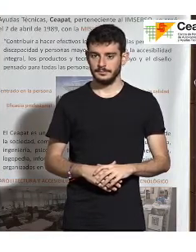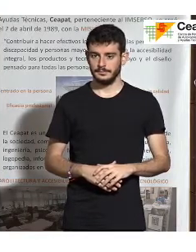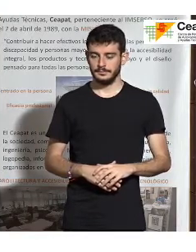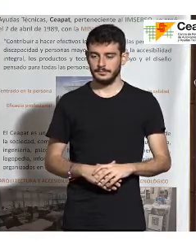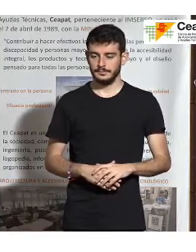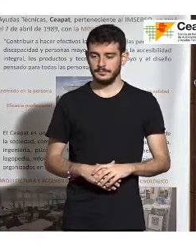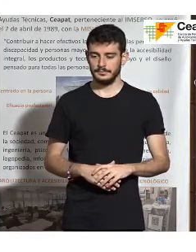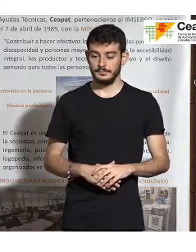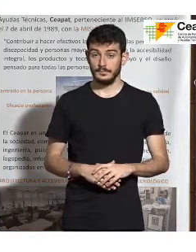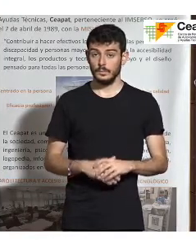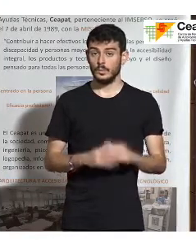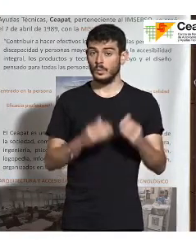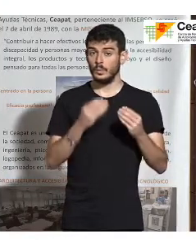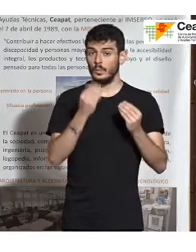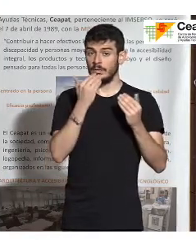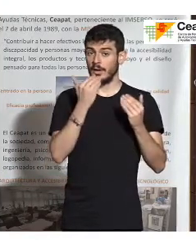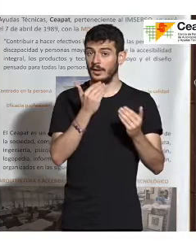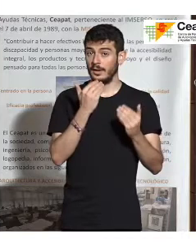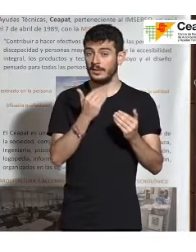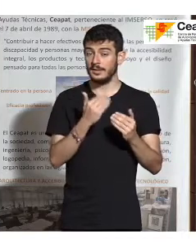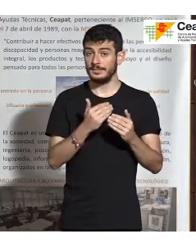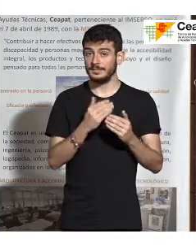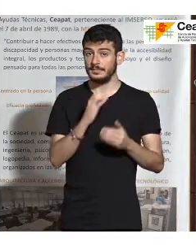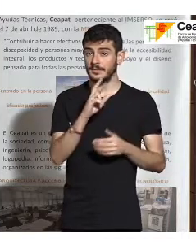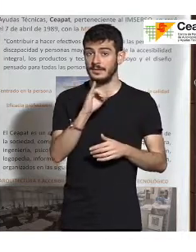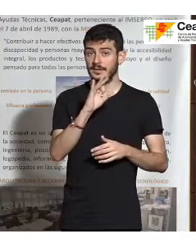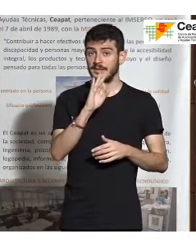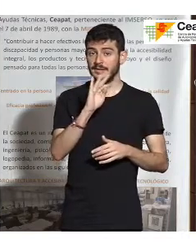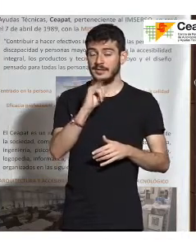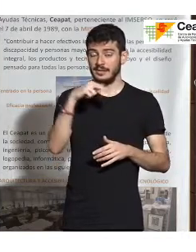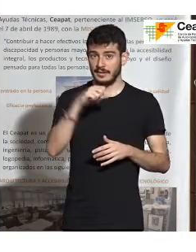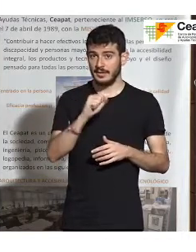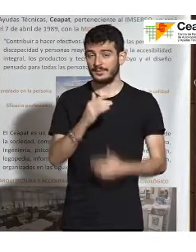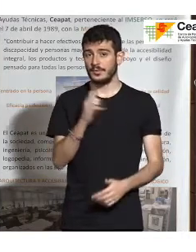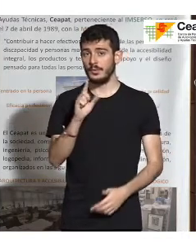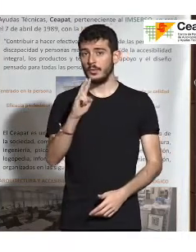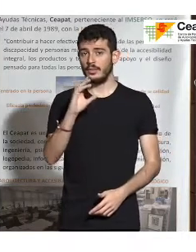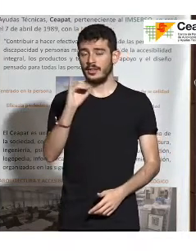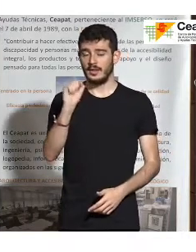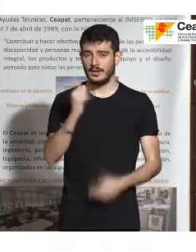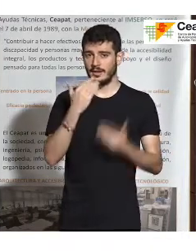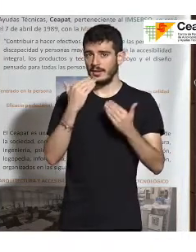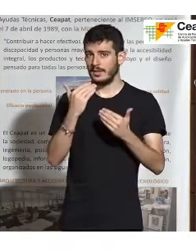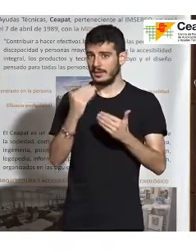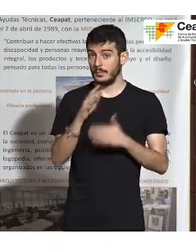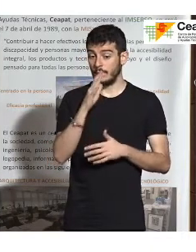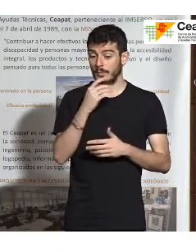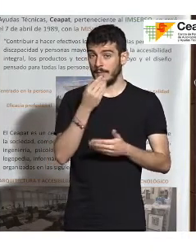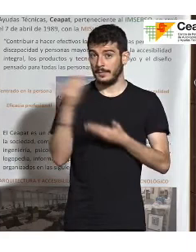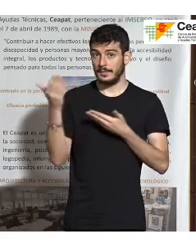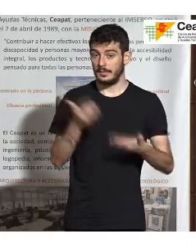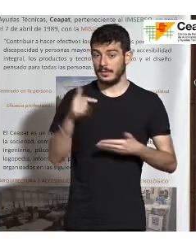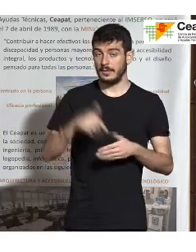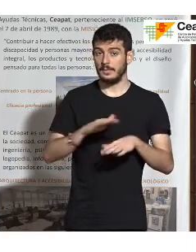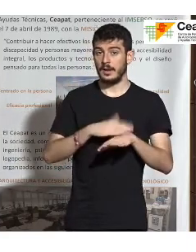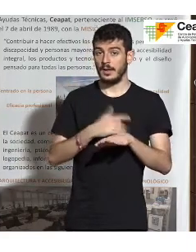Muchas gracias, Cristina. Muchas gracias, Lucía. Muchas gracias por vuestra invitación para participar